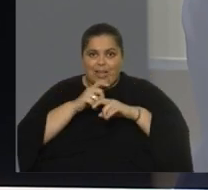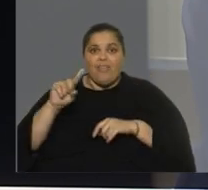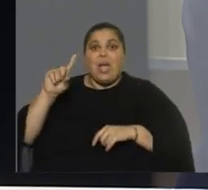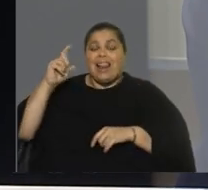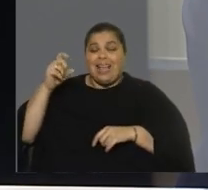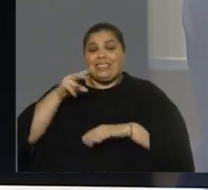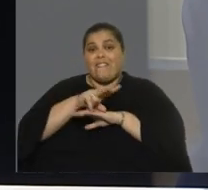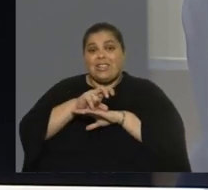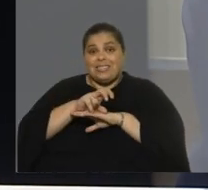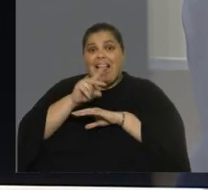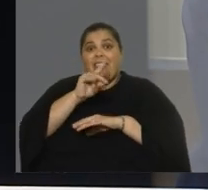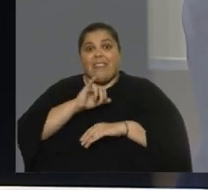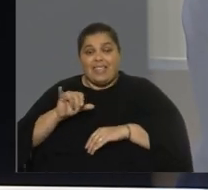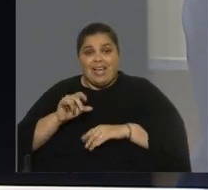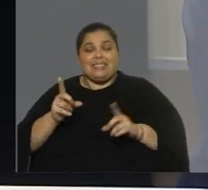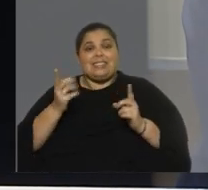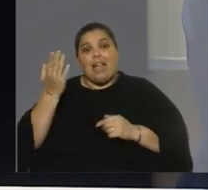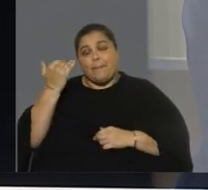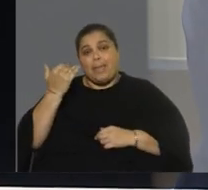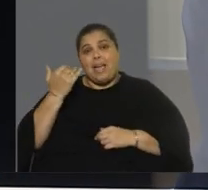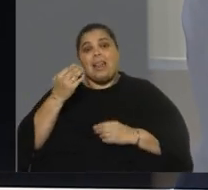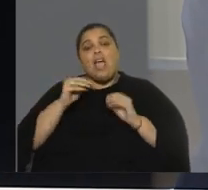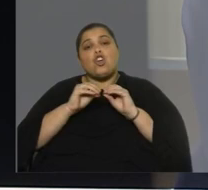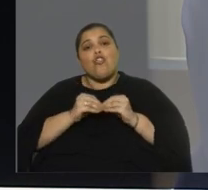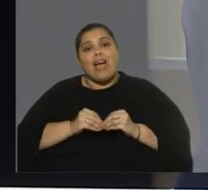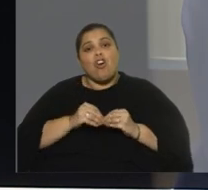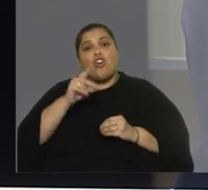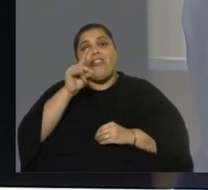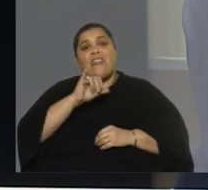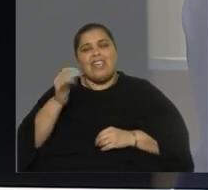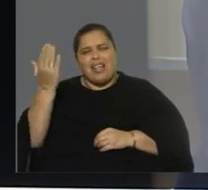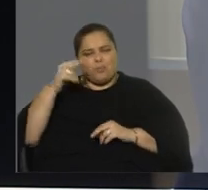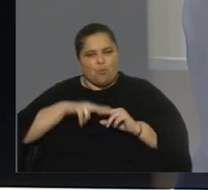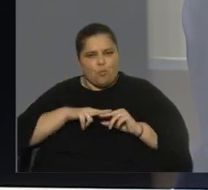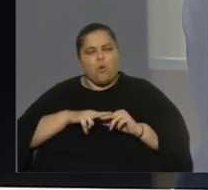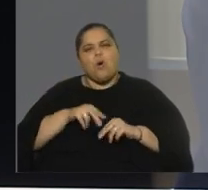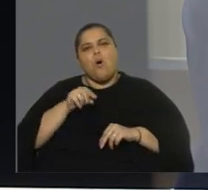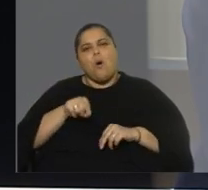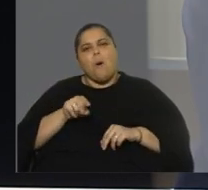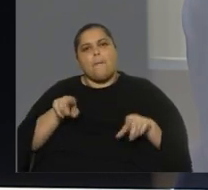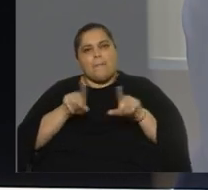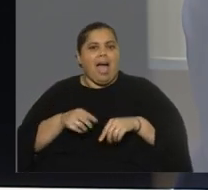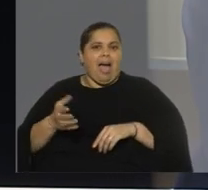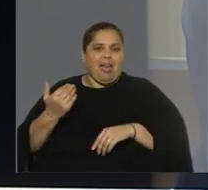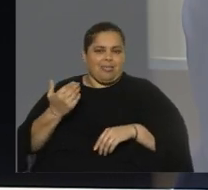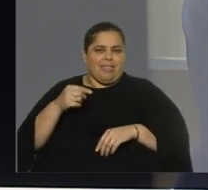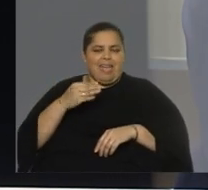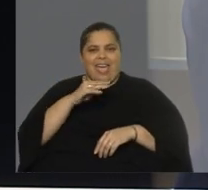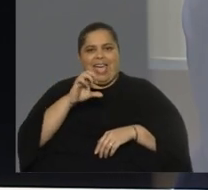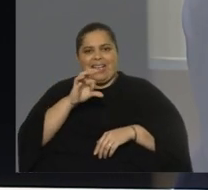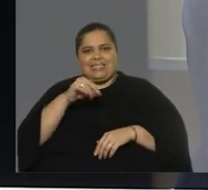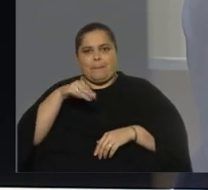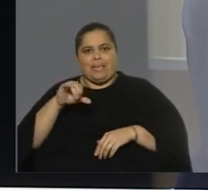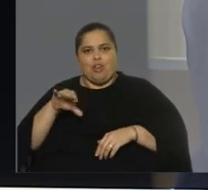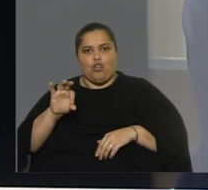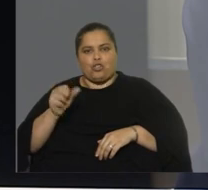el propio fallecido doctor Díaz contador Díaz secretario de la SENA CLAF antes de Espinosa recuerdan que falleció